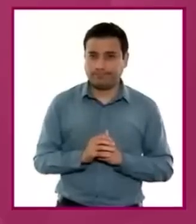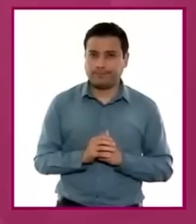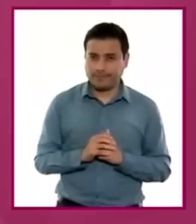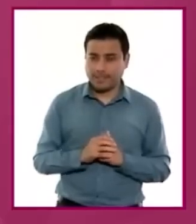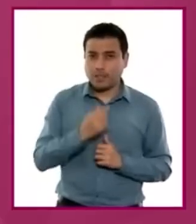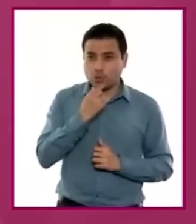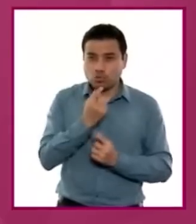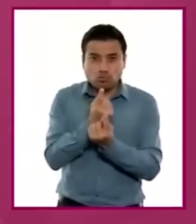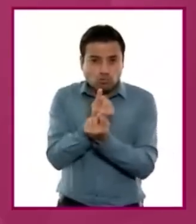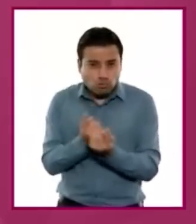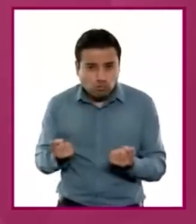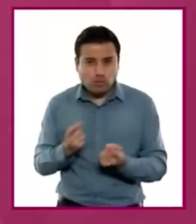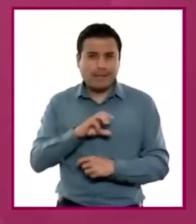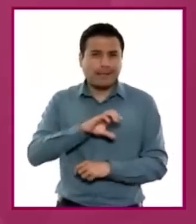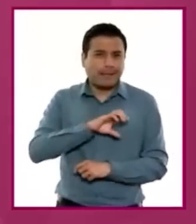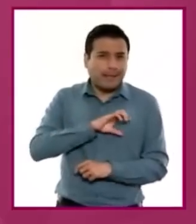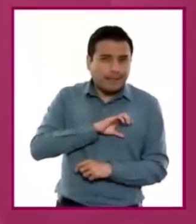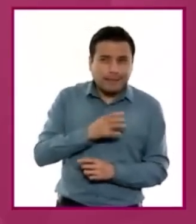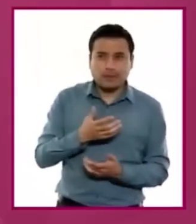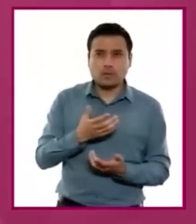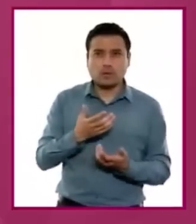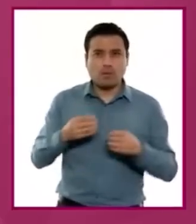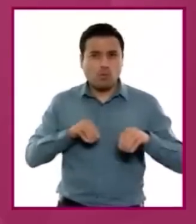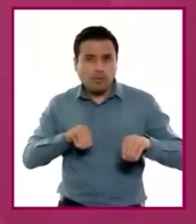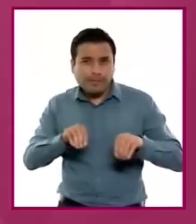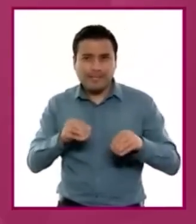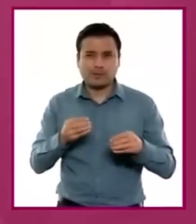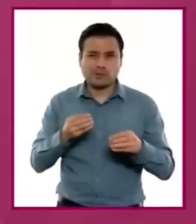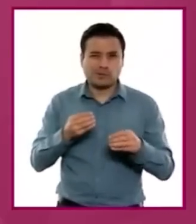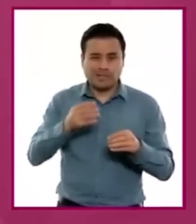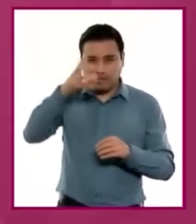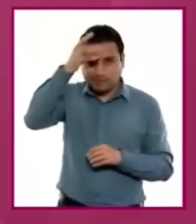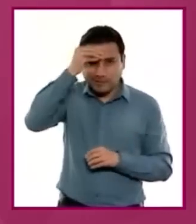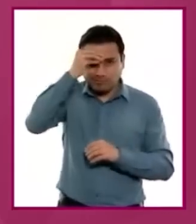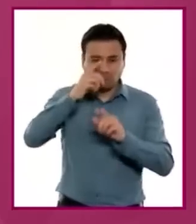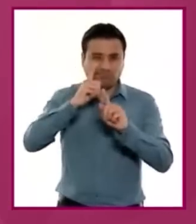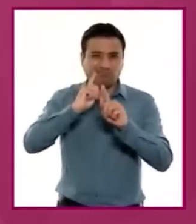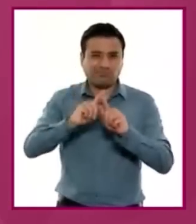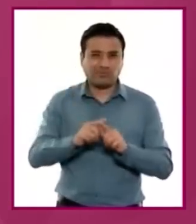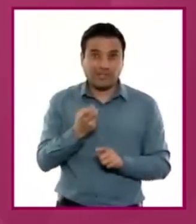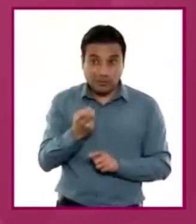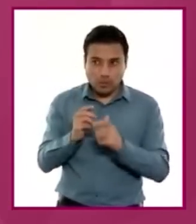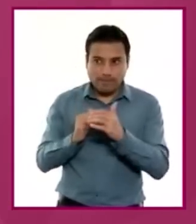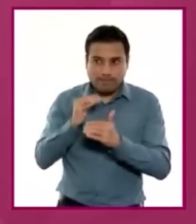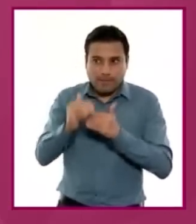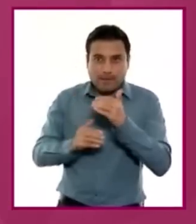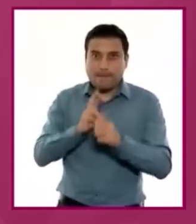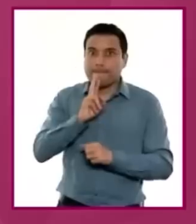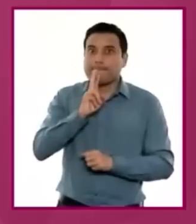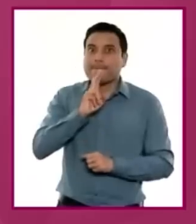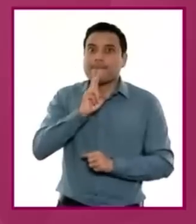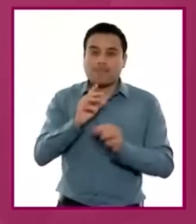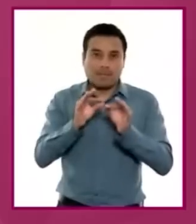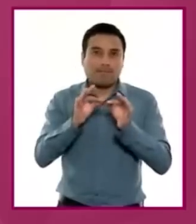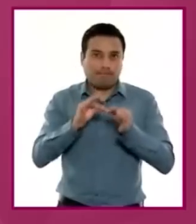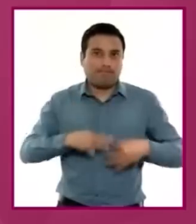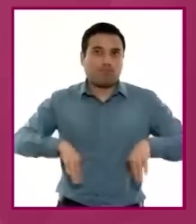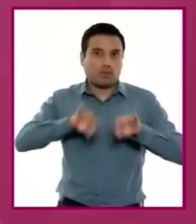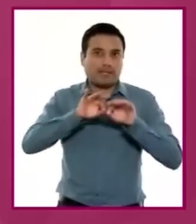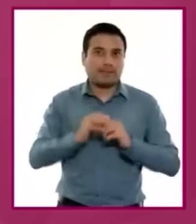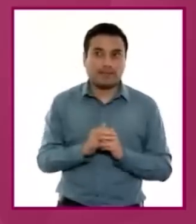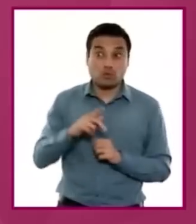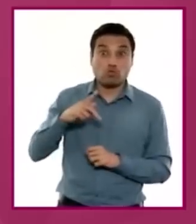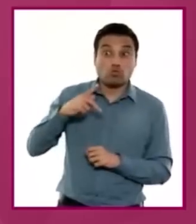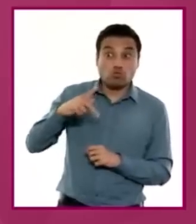niñas, niños y adolescentes toman un papel relevante para favorecer en ellas y ellos, de manera progresiva, la construcción de su